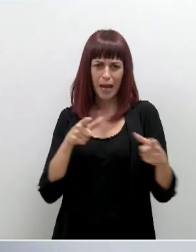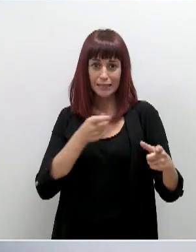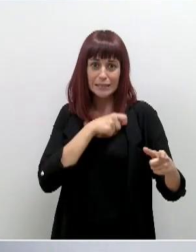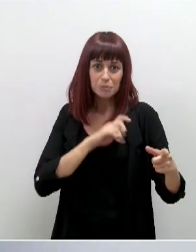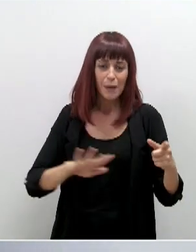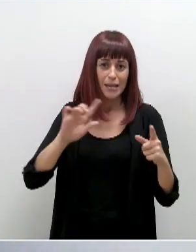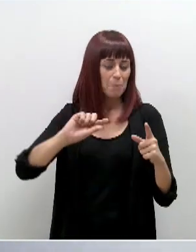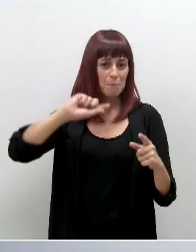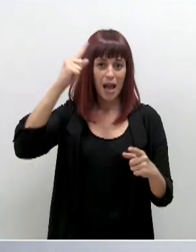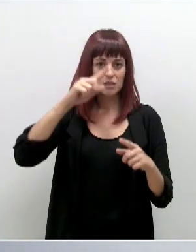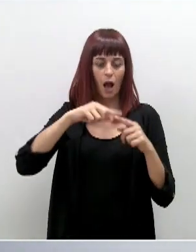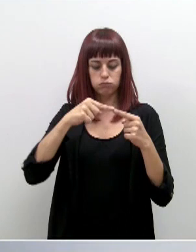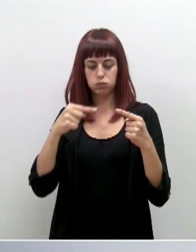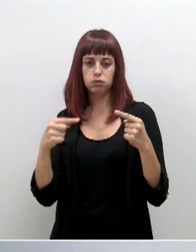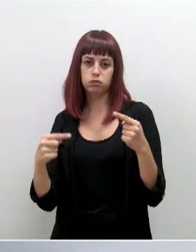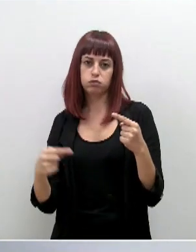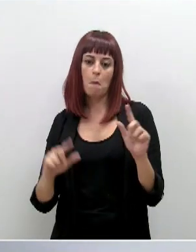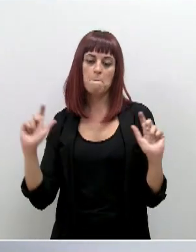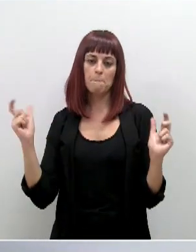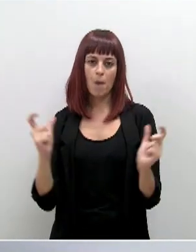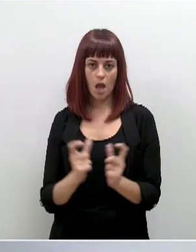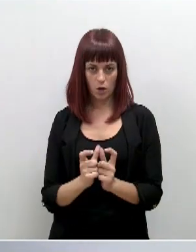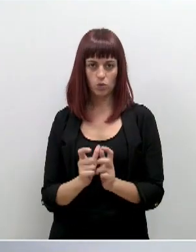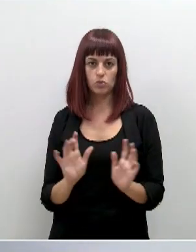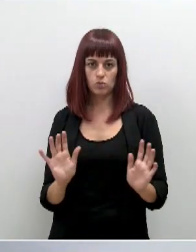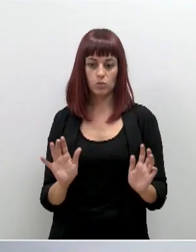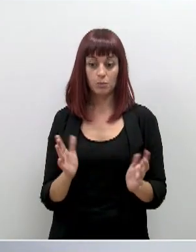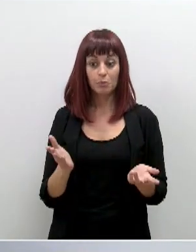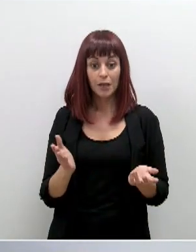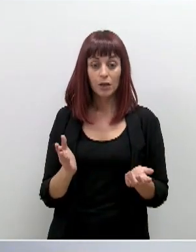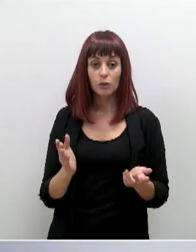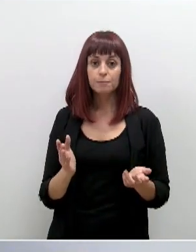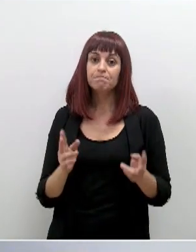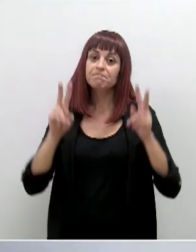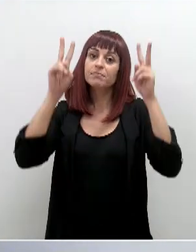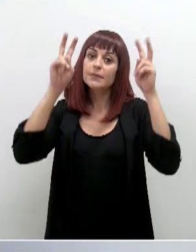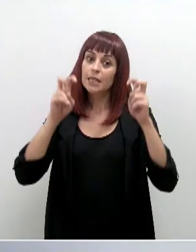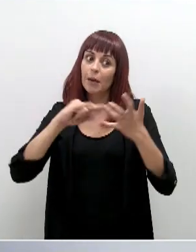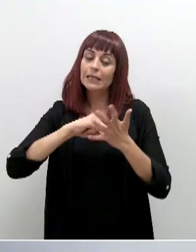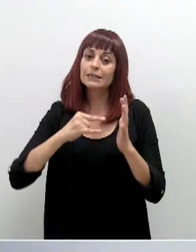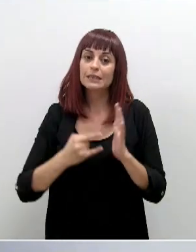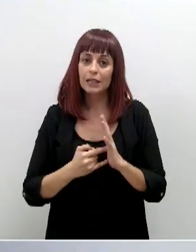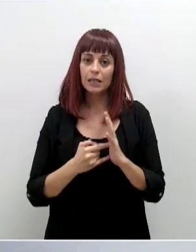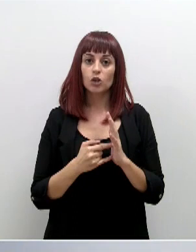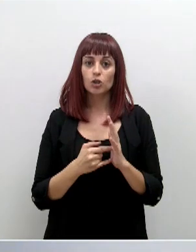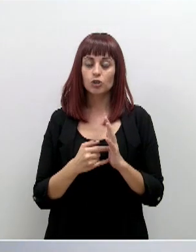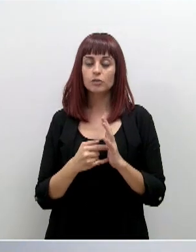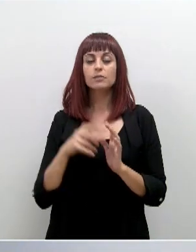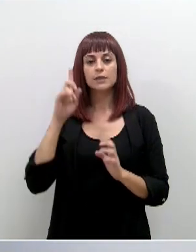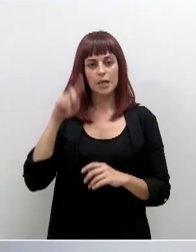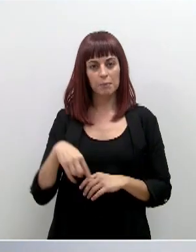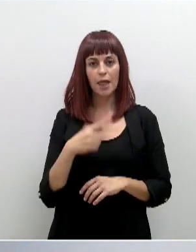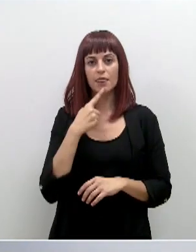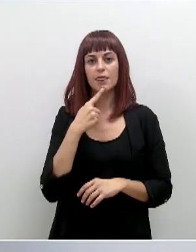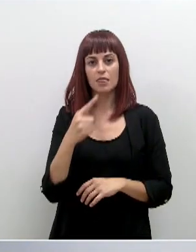a estar muy por debajo de la media regional ahora mismo. Pero, como digo, al margen de las cuestiones y apreciaciones técnicas que hagan, también le diré